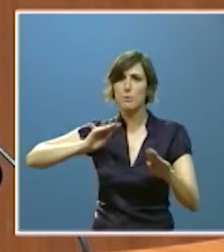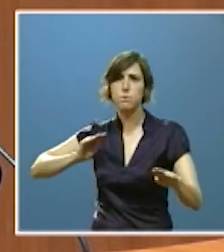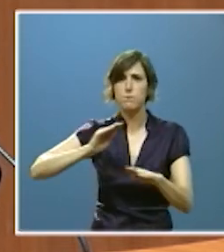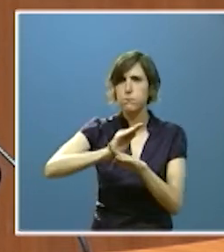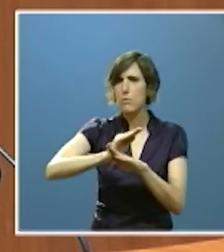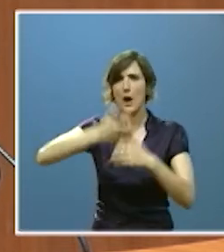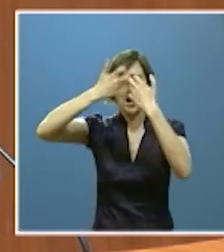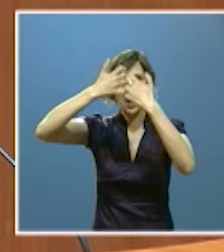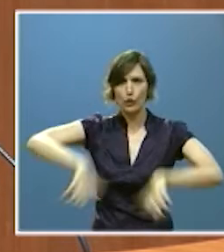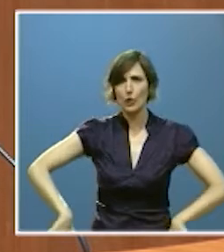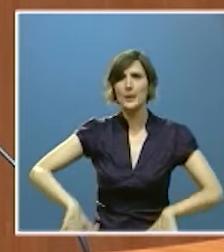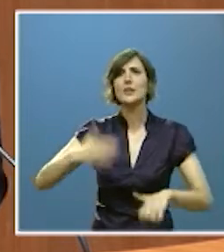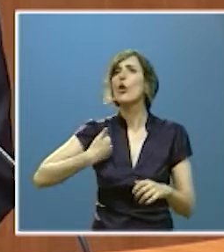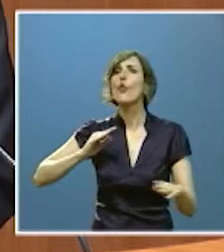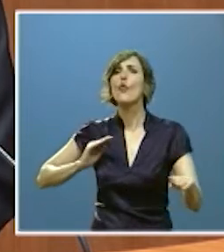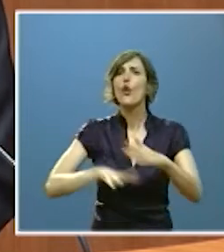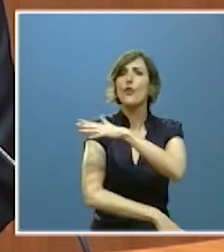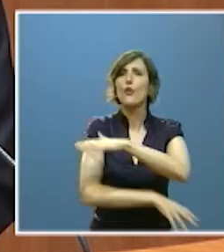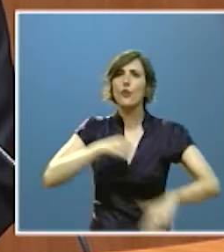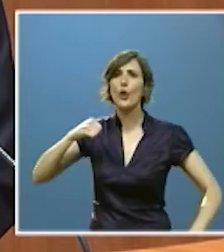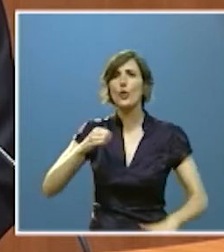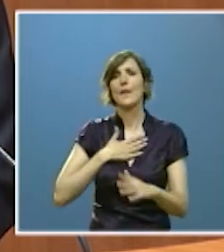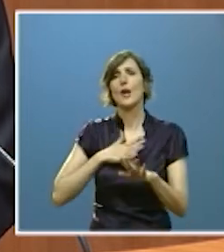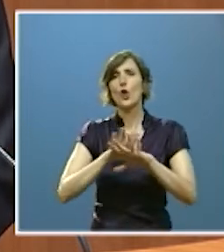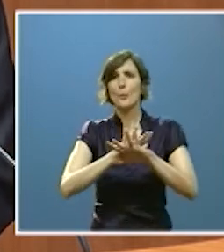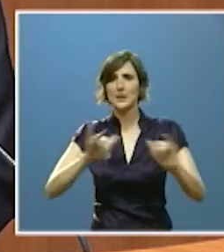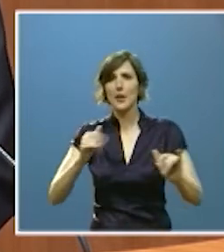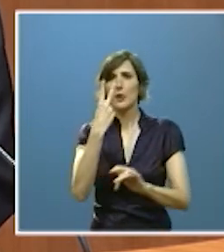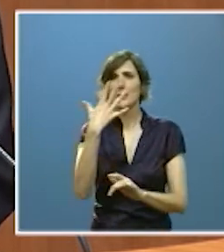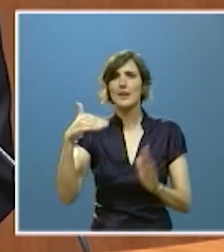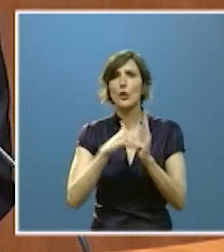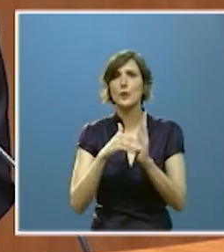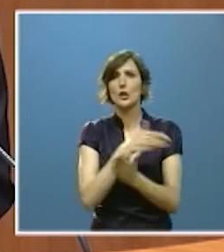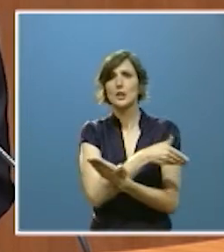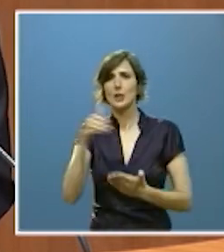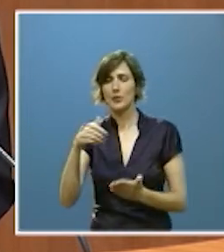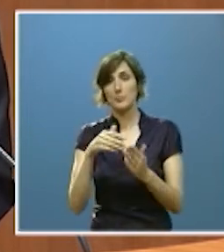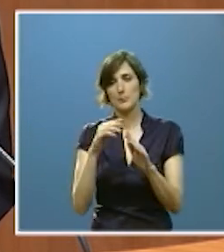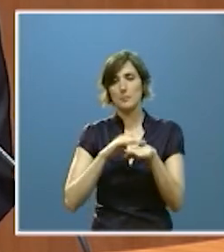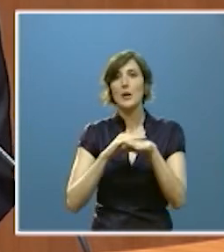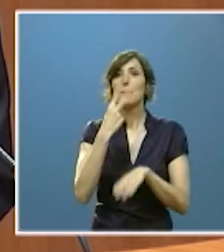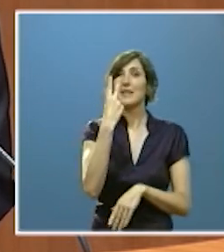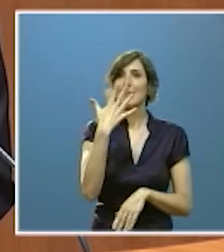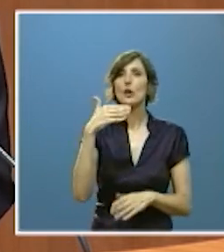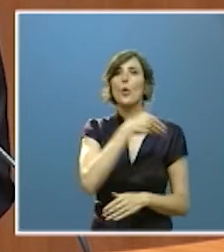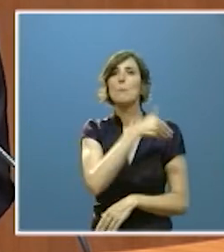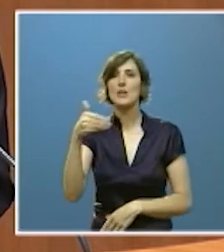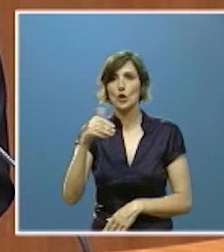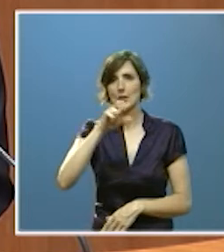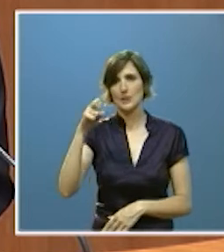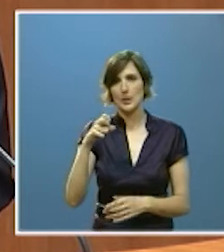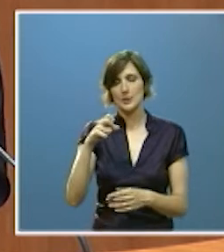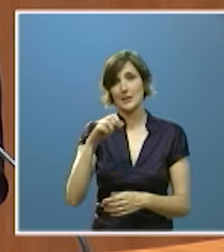el fondo autonómico de compensación con 25 millones de euros para financiar la primera anualidad de dicho plan de convergencia